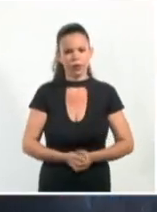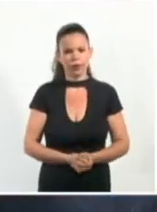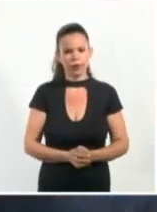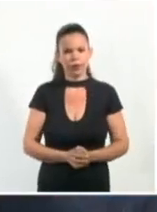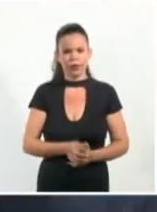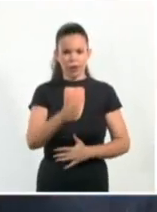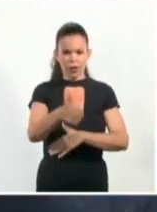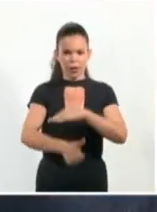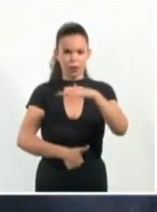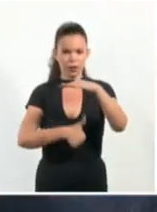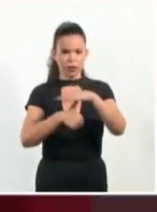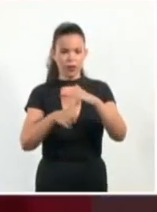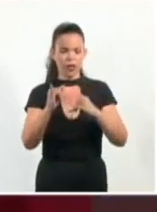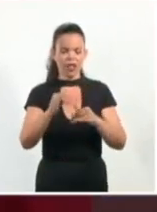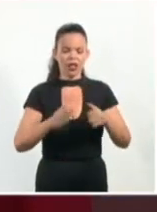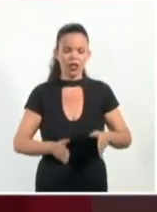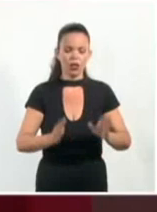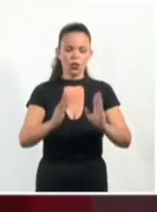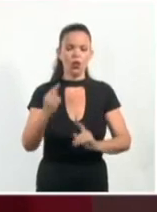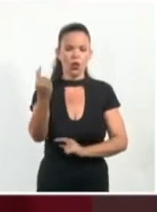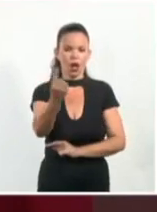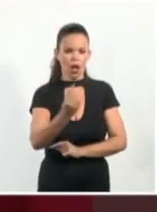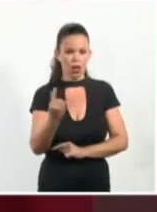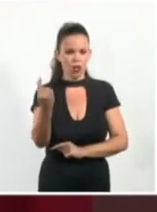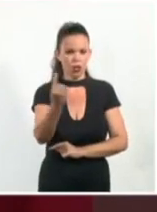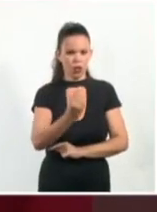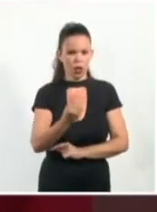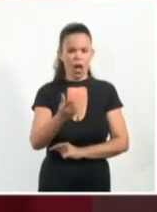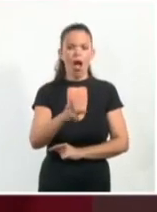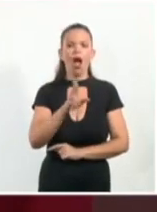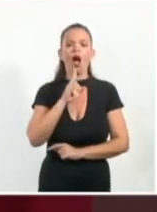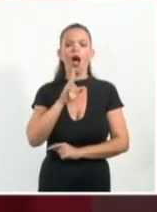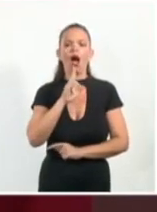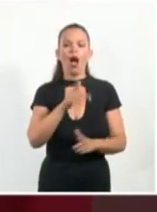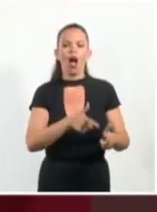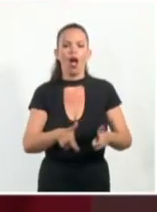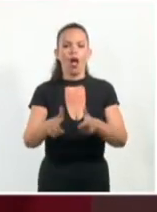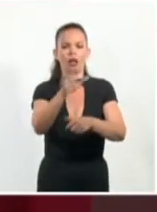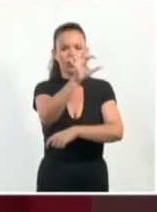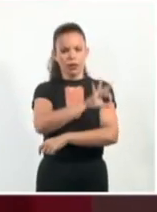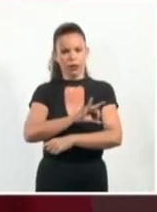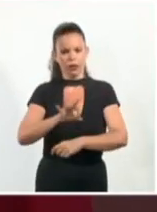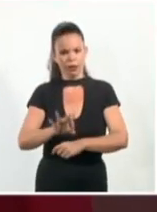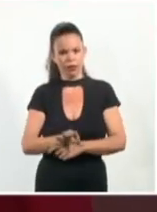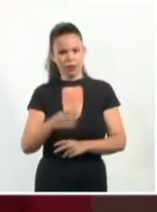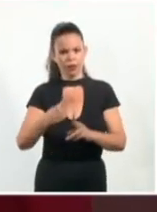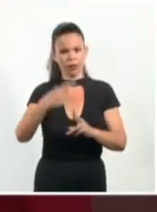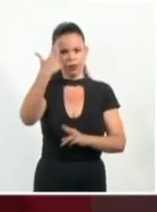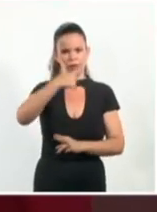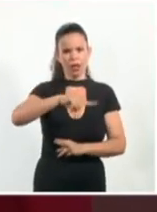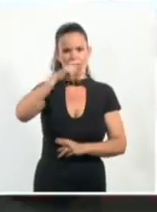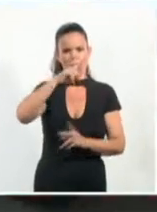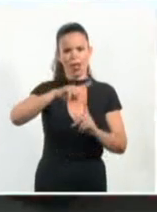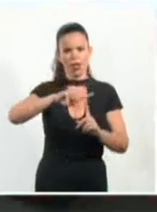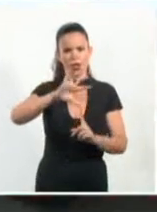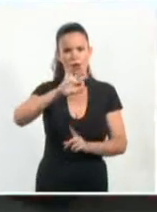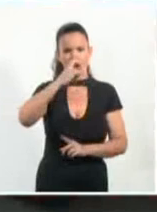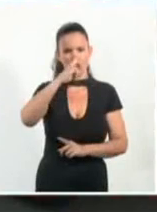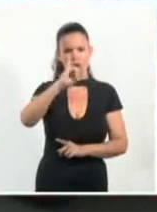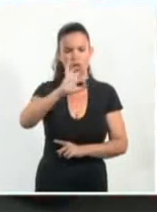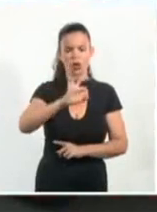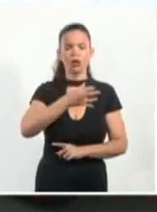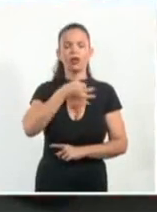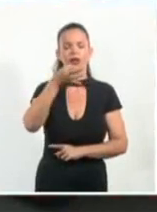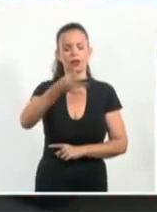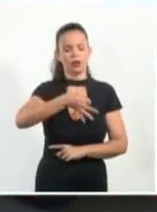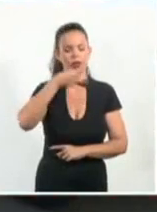instituto nacional de recursos hidráulicos ingeniero antonio rodríguez destacó que esta es la